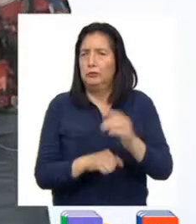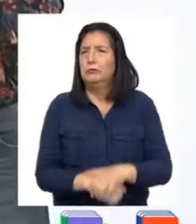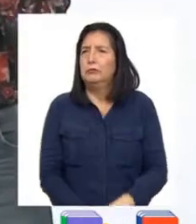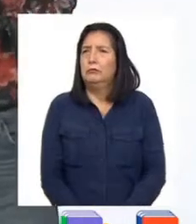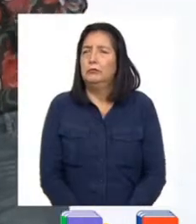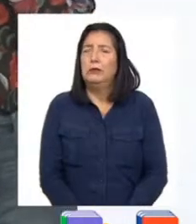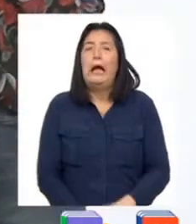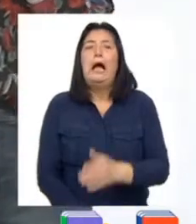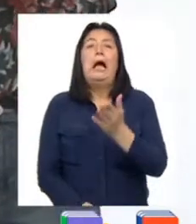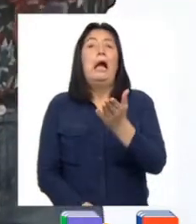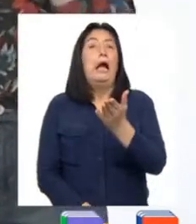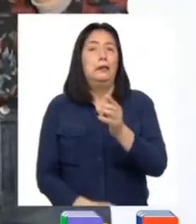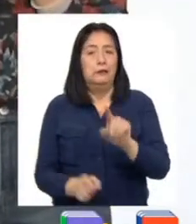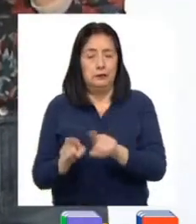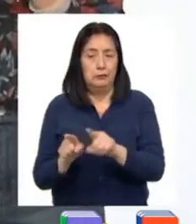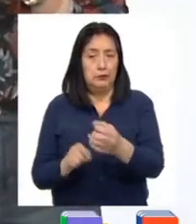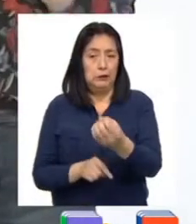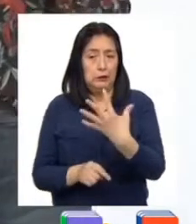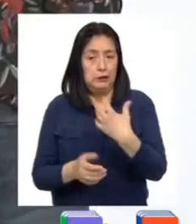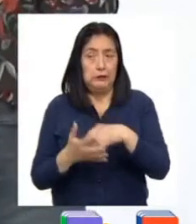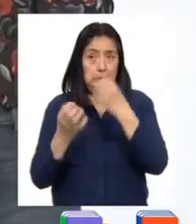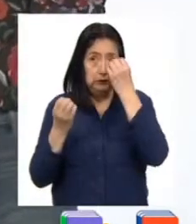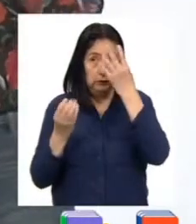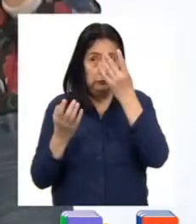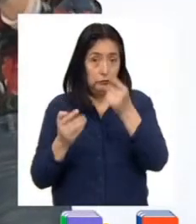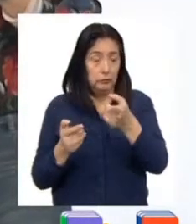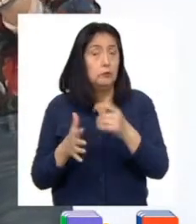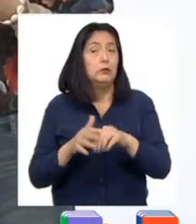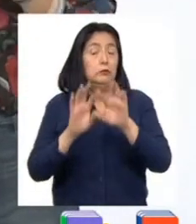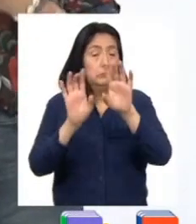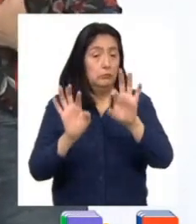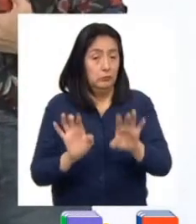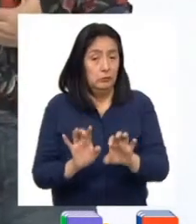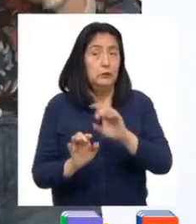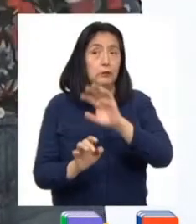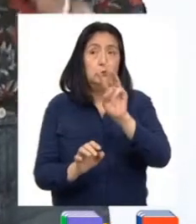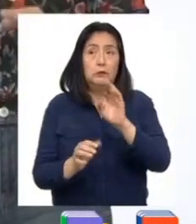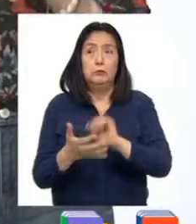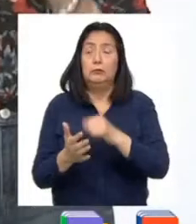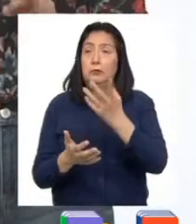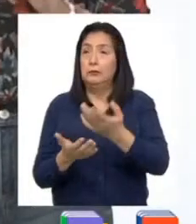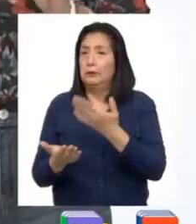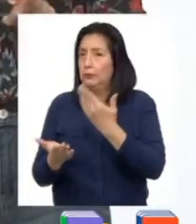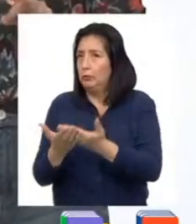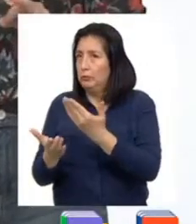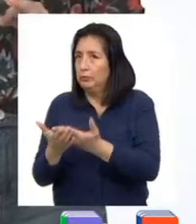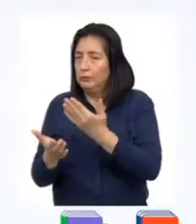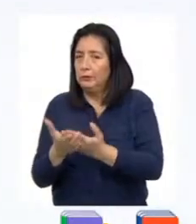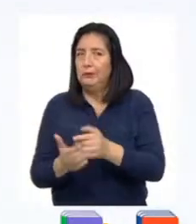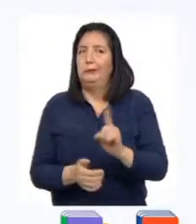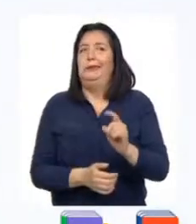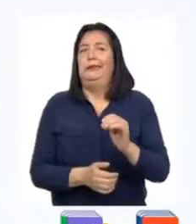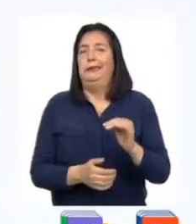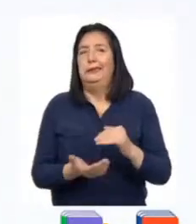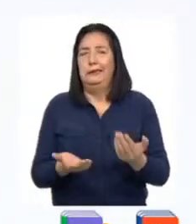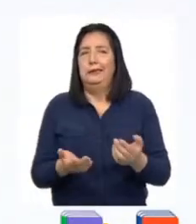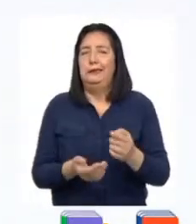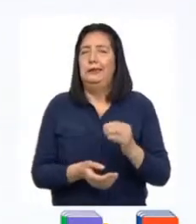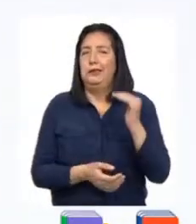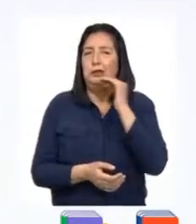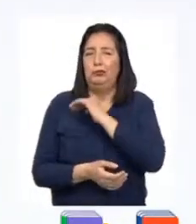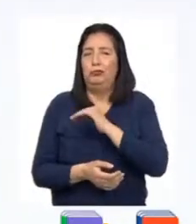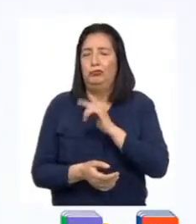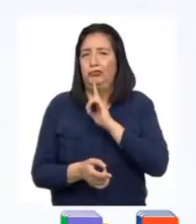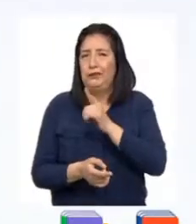Ah, aquí también dice que toda la información que ingrese a la plataforma es validada para evitar las denuncias falsas. Así es,